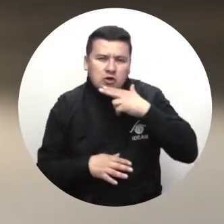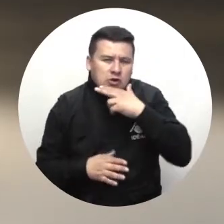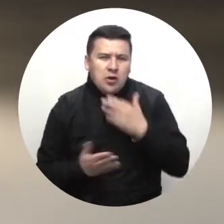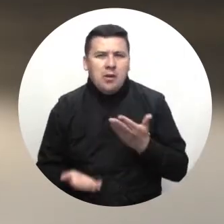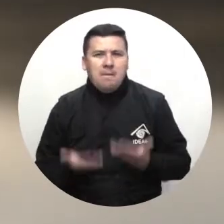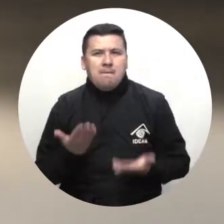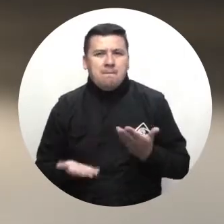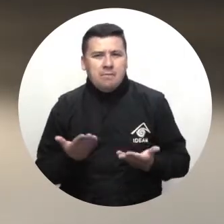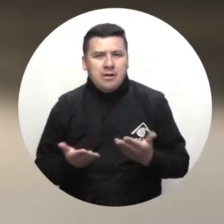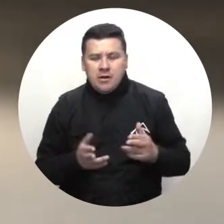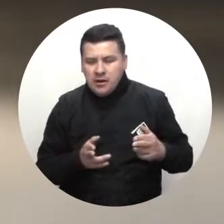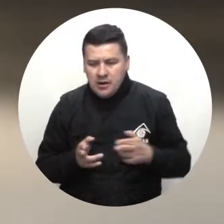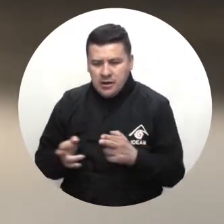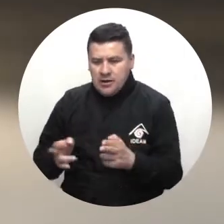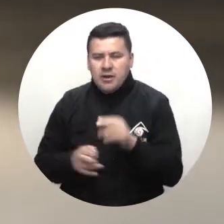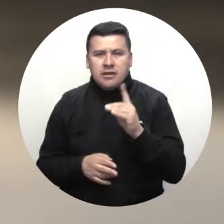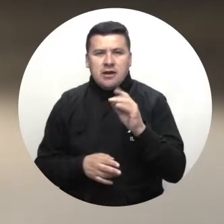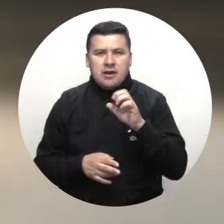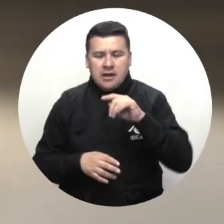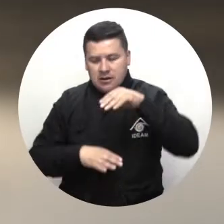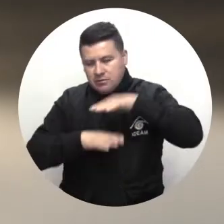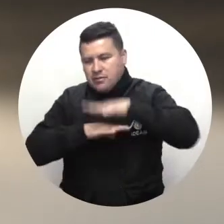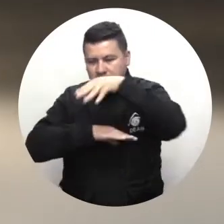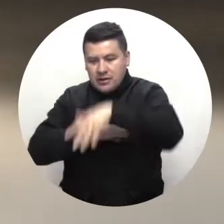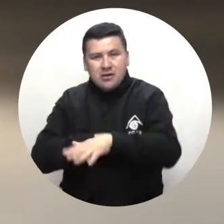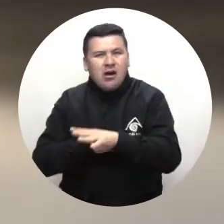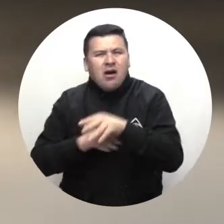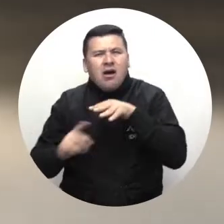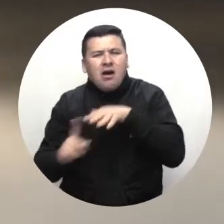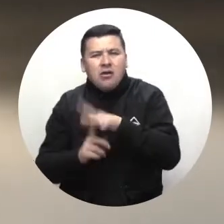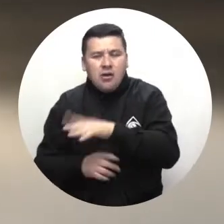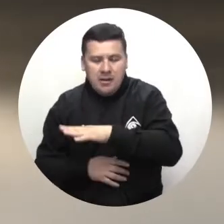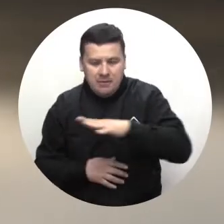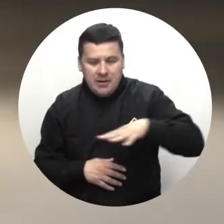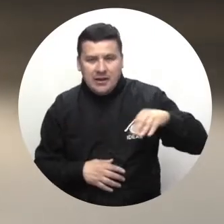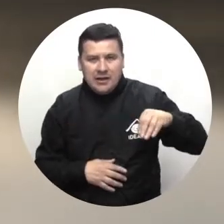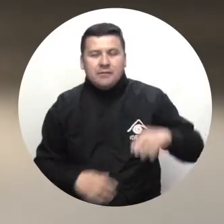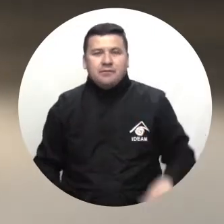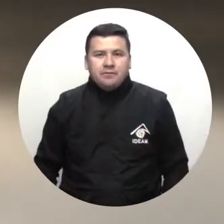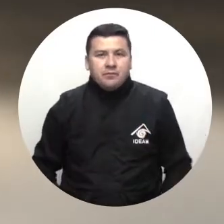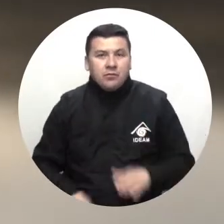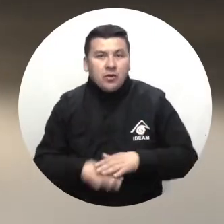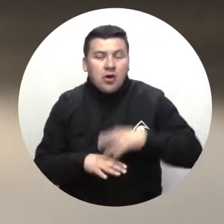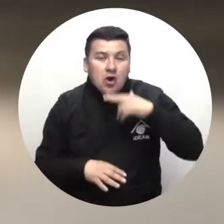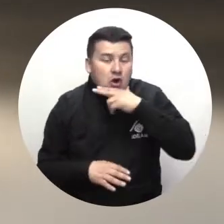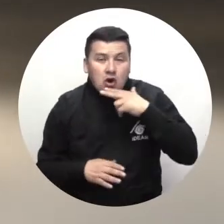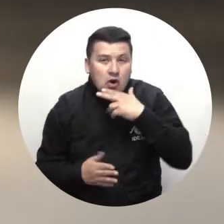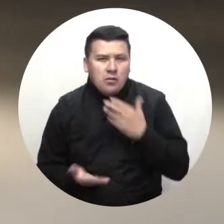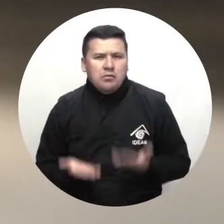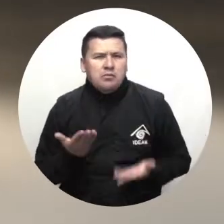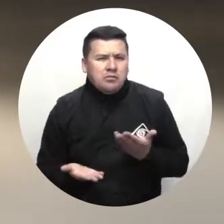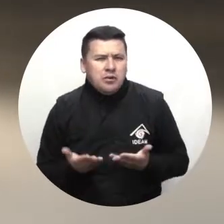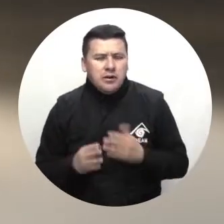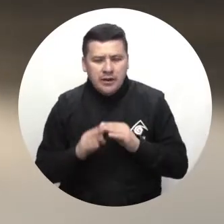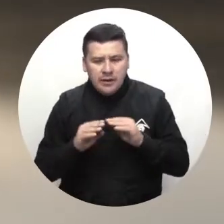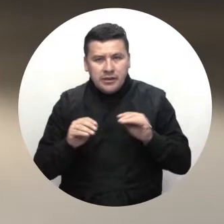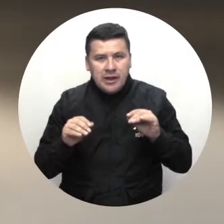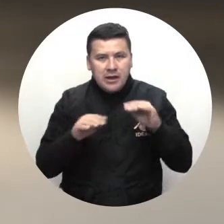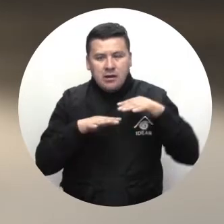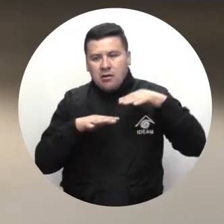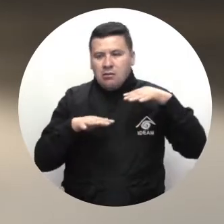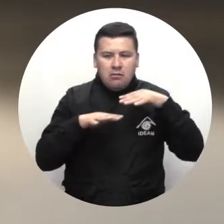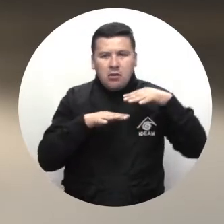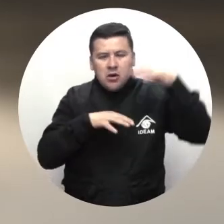Alerta roja por posibles crecientes en el río La Miel, tributario del Magdalena. Alerta roja por alta probabilidad de